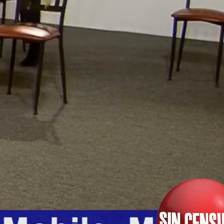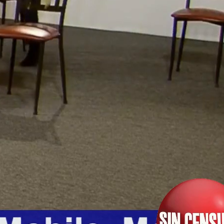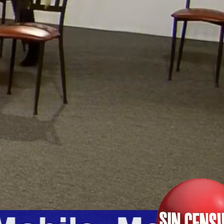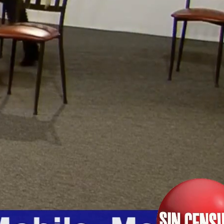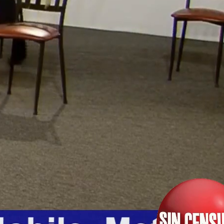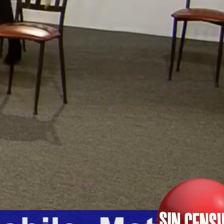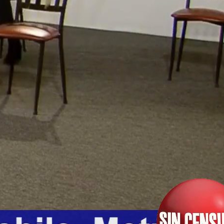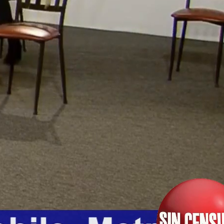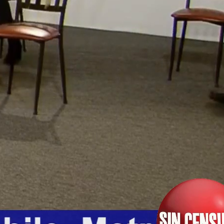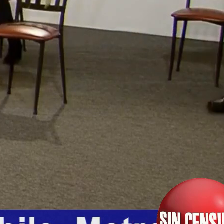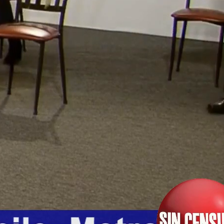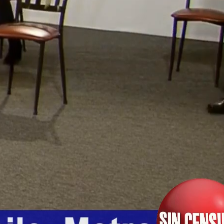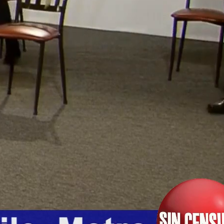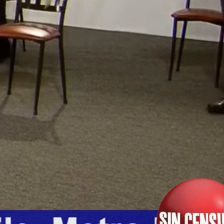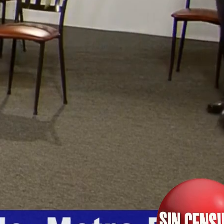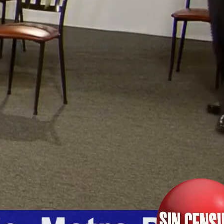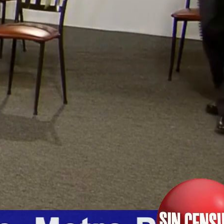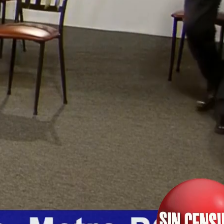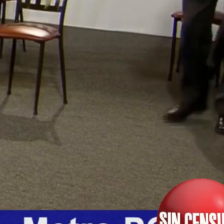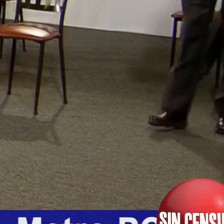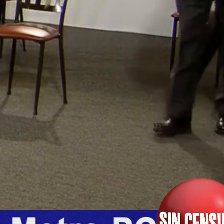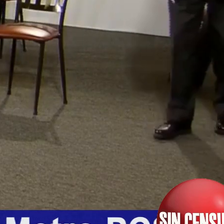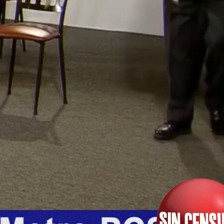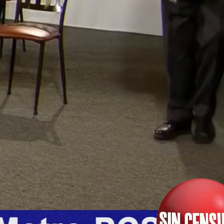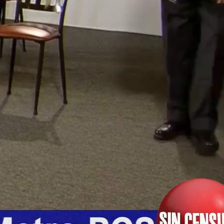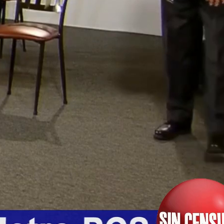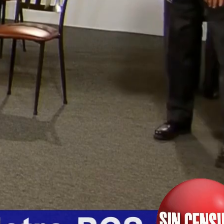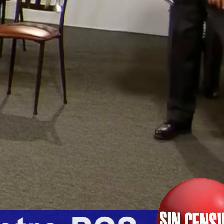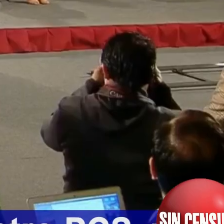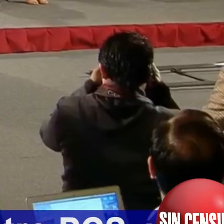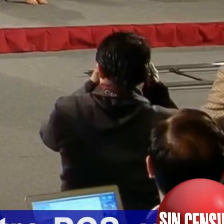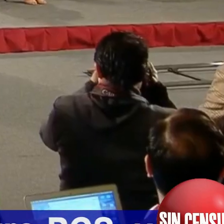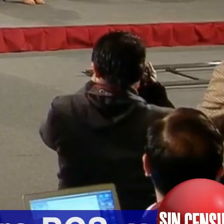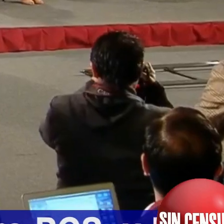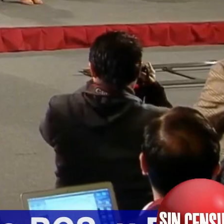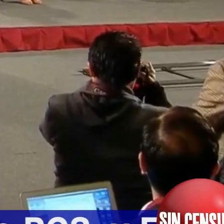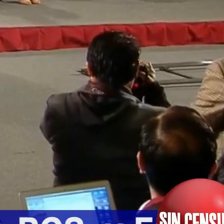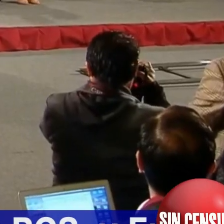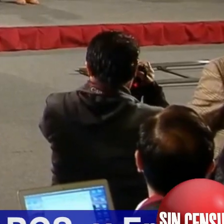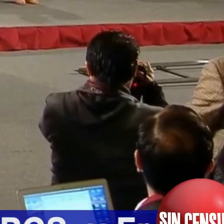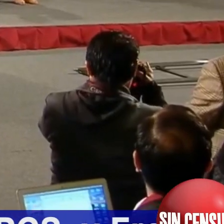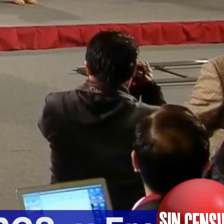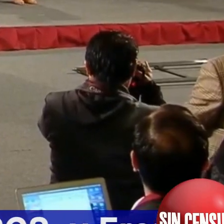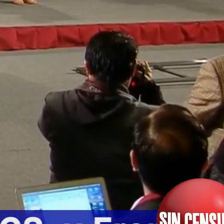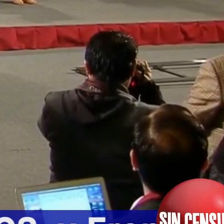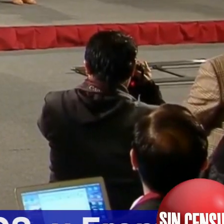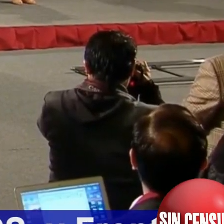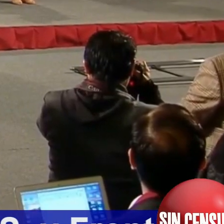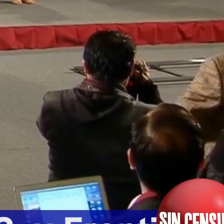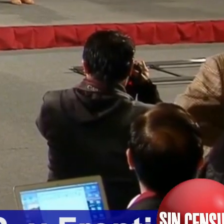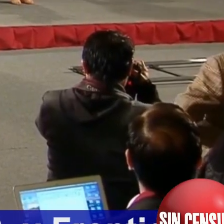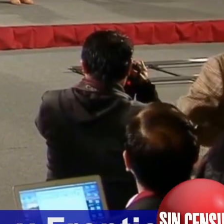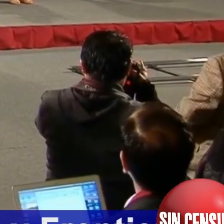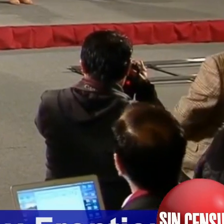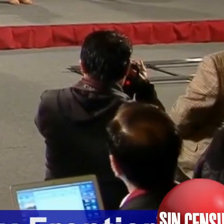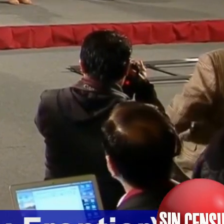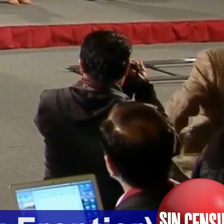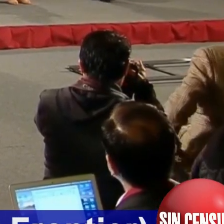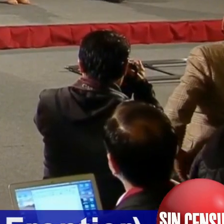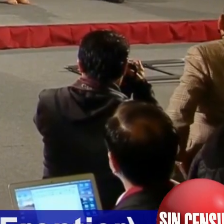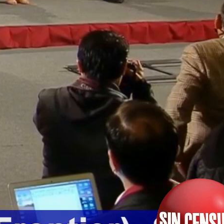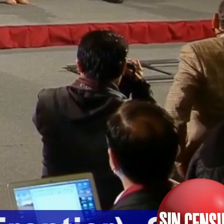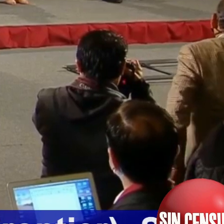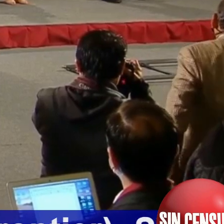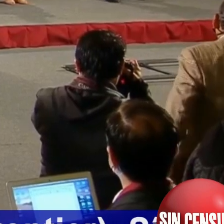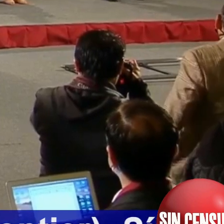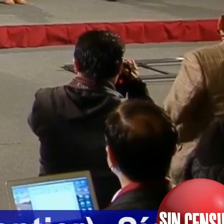Es que hemos estado atendiendo varios temas en la reunión de